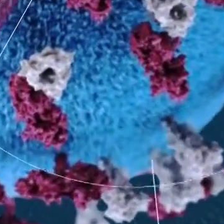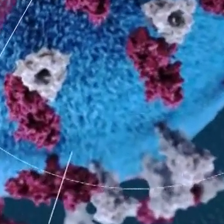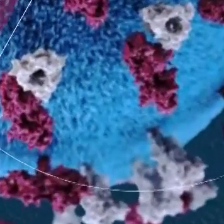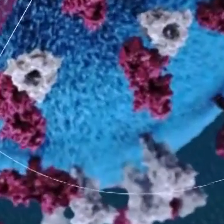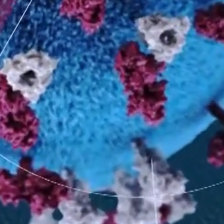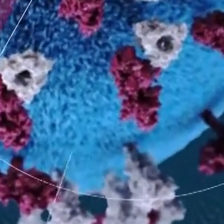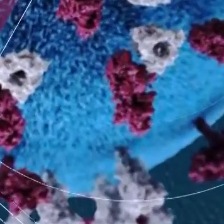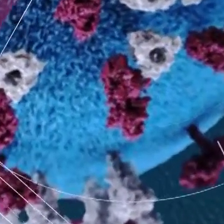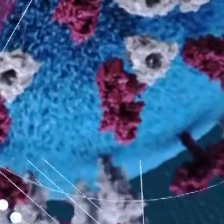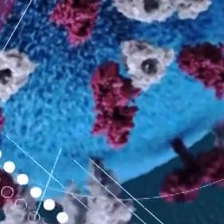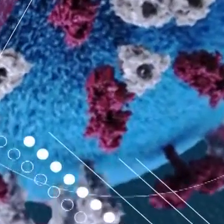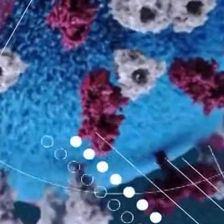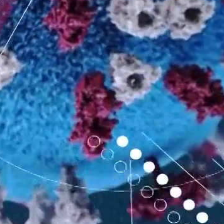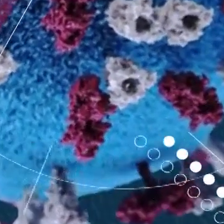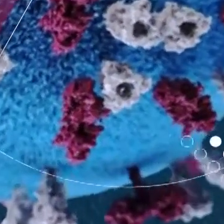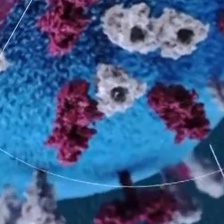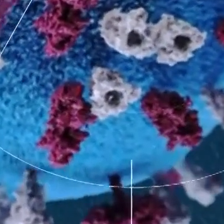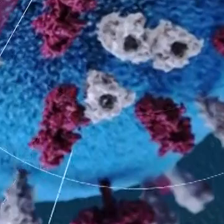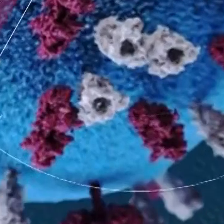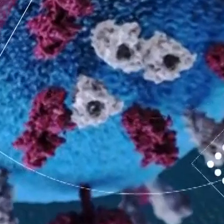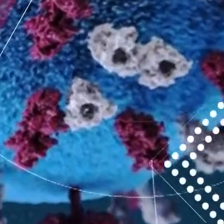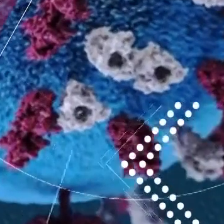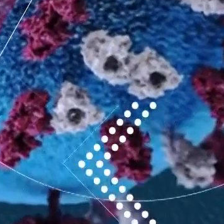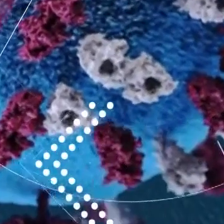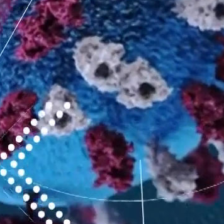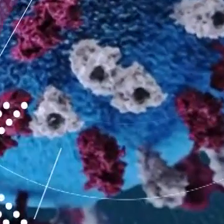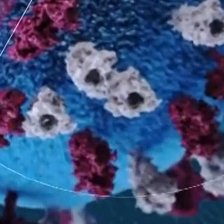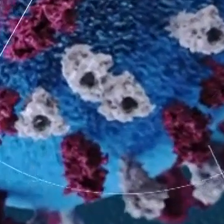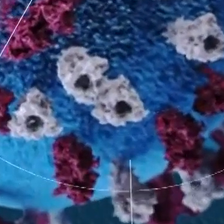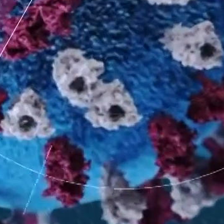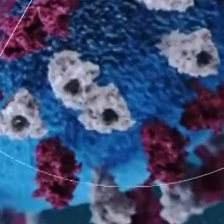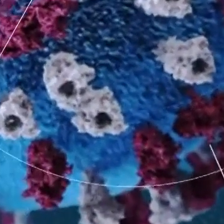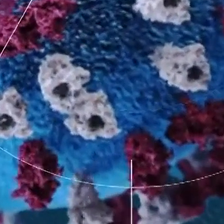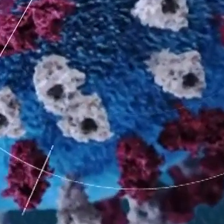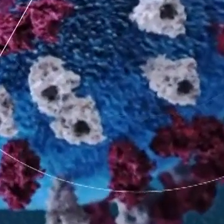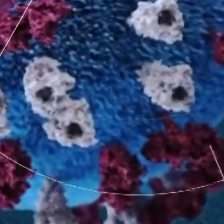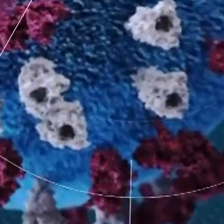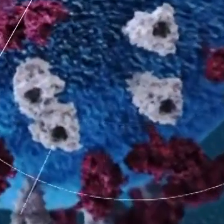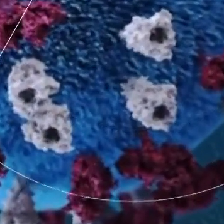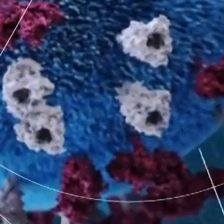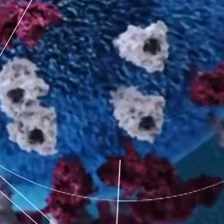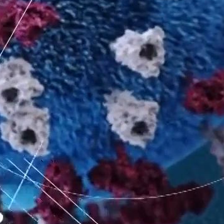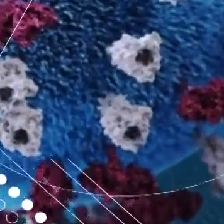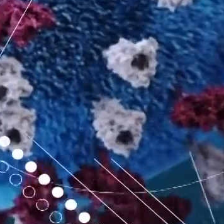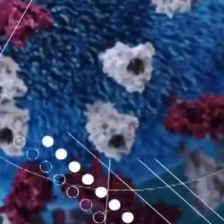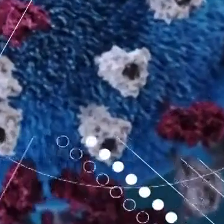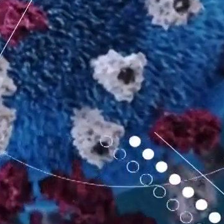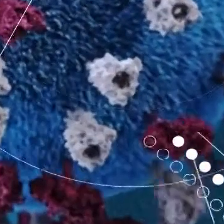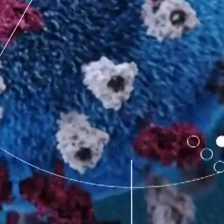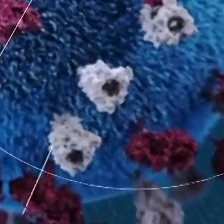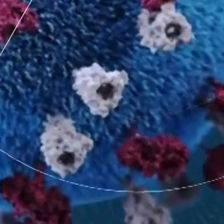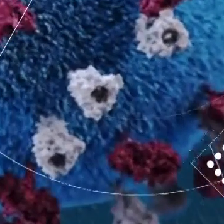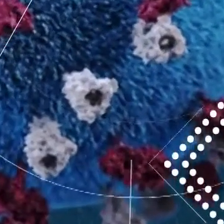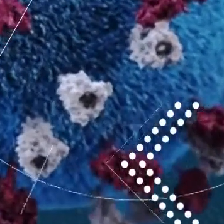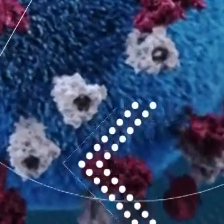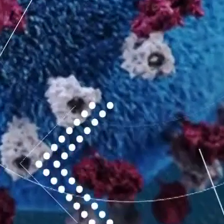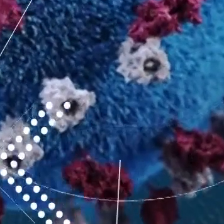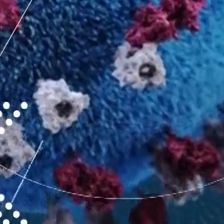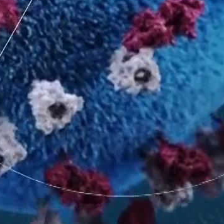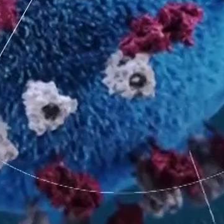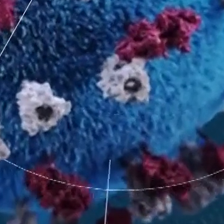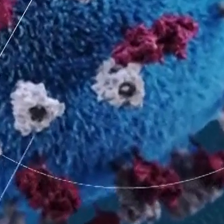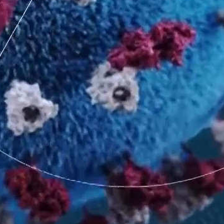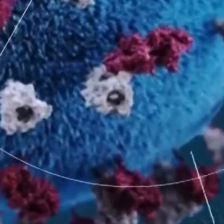a nivel provincial, las provincias más afectadas son San José con 528 casos activos. Alajuela con